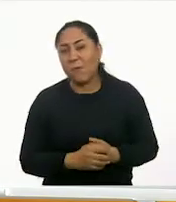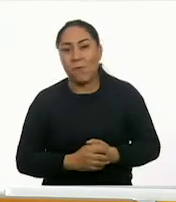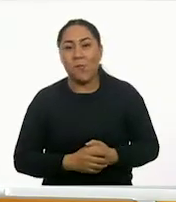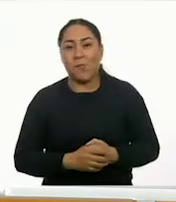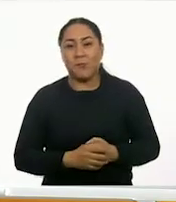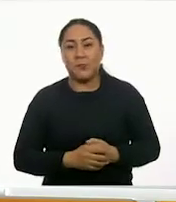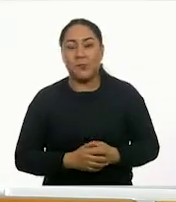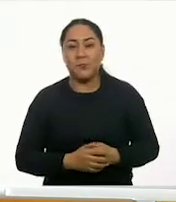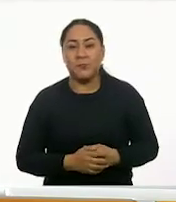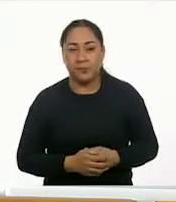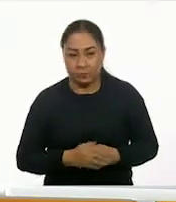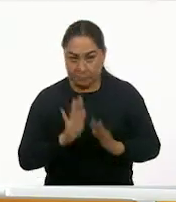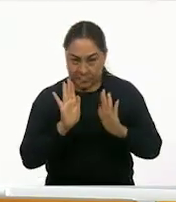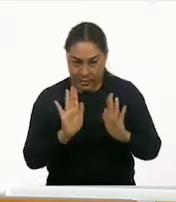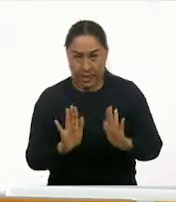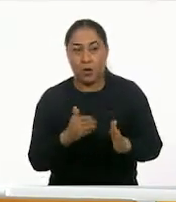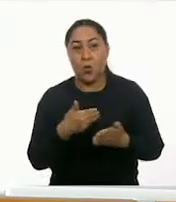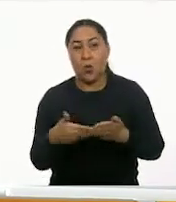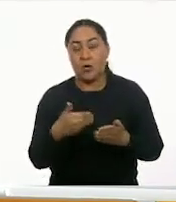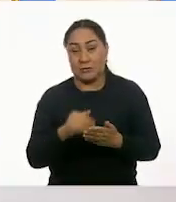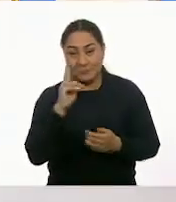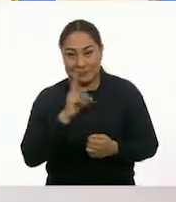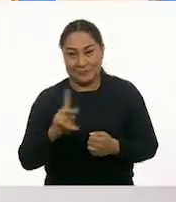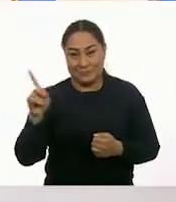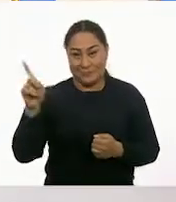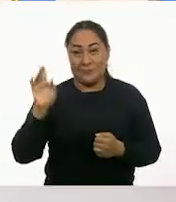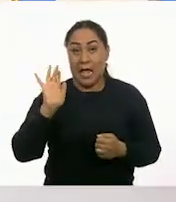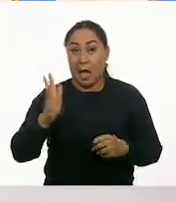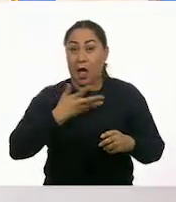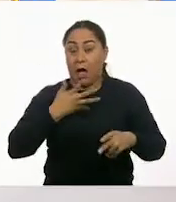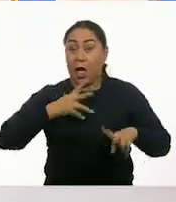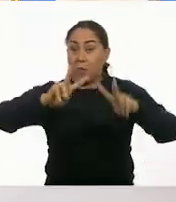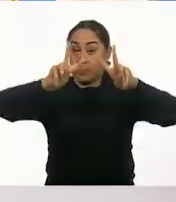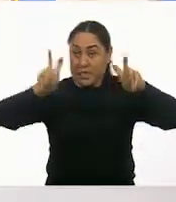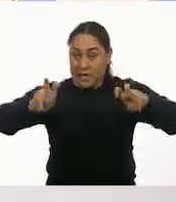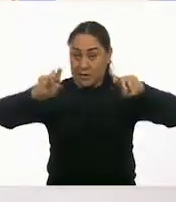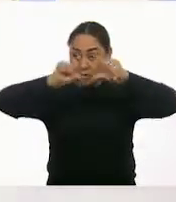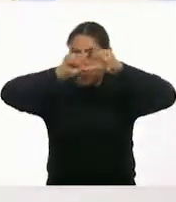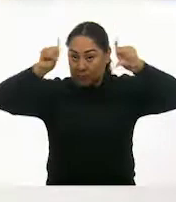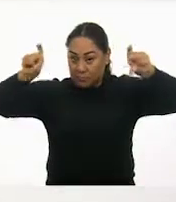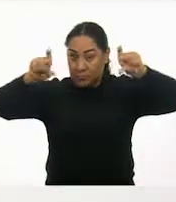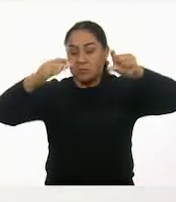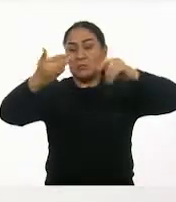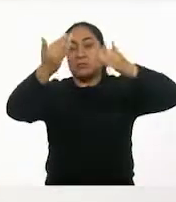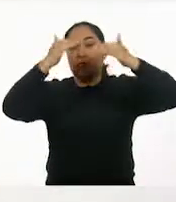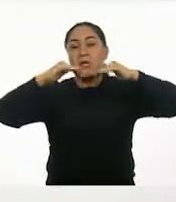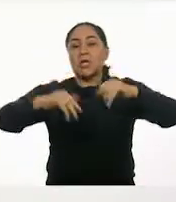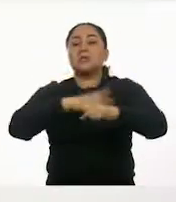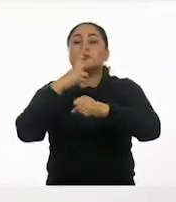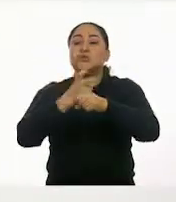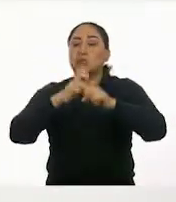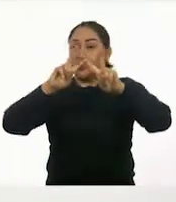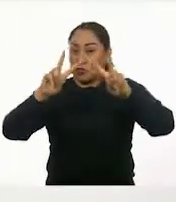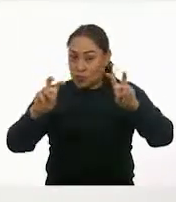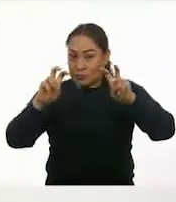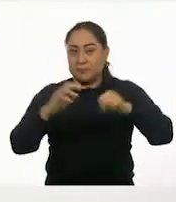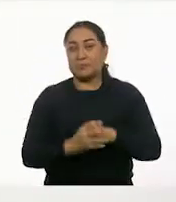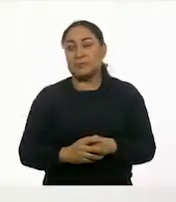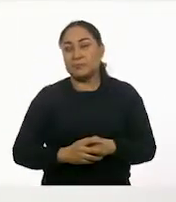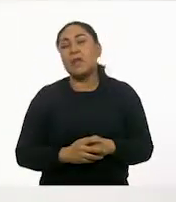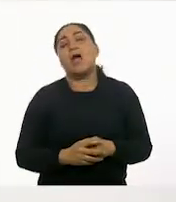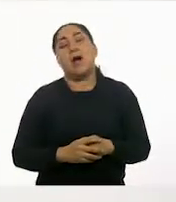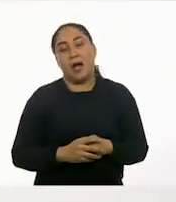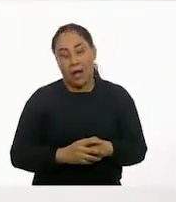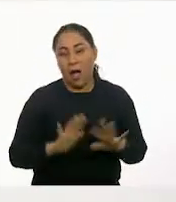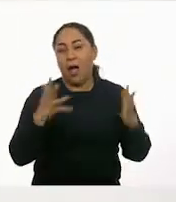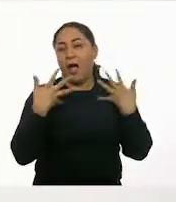Entonces, ahorita ya tenemos nuestro título y nuestros subtítulos. Ya tenemos de dónde